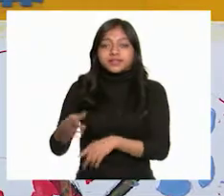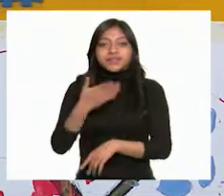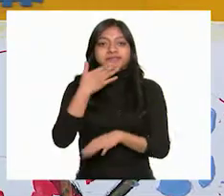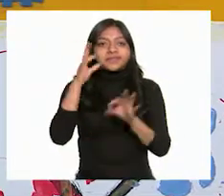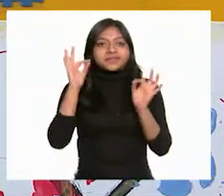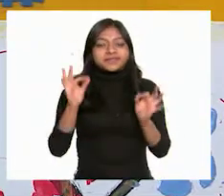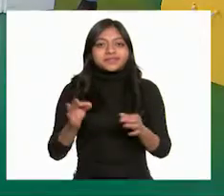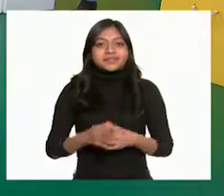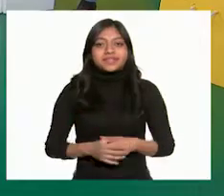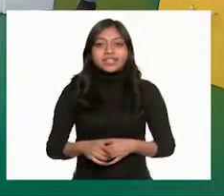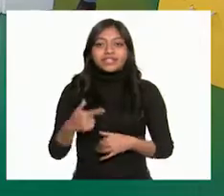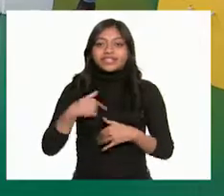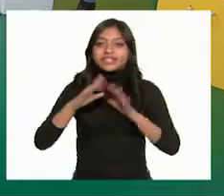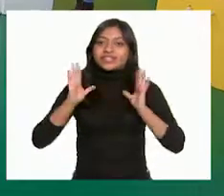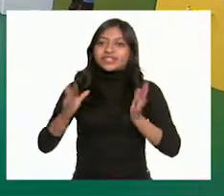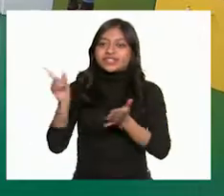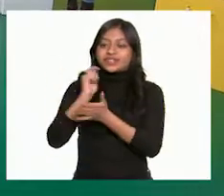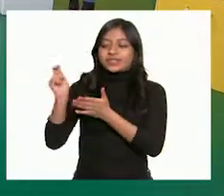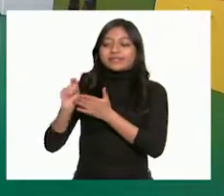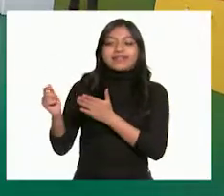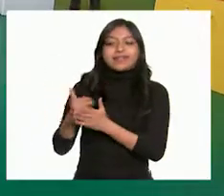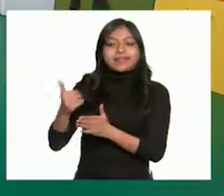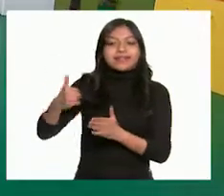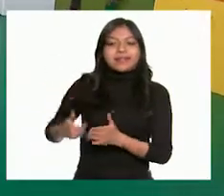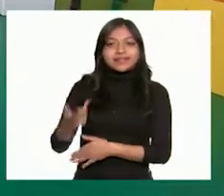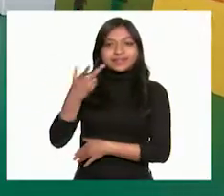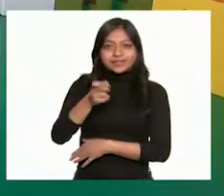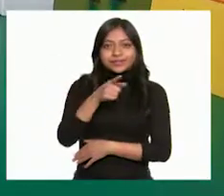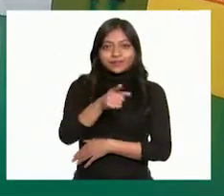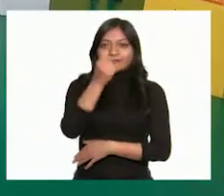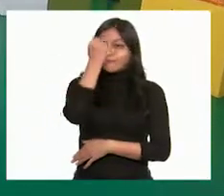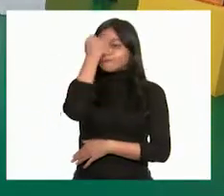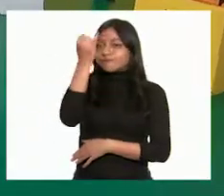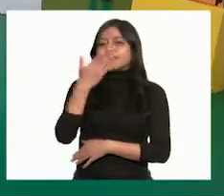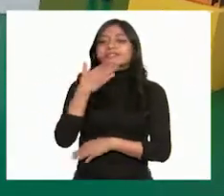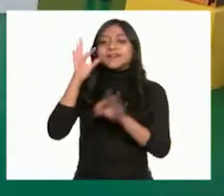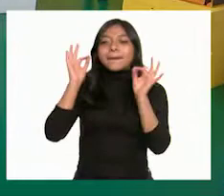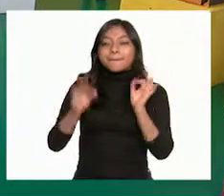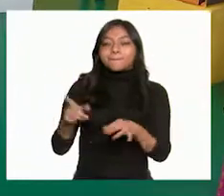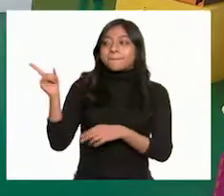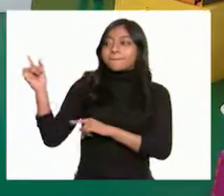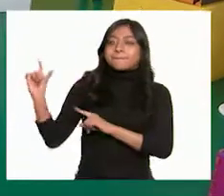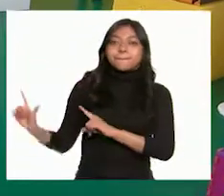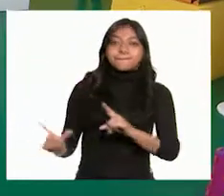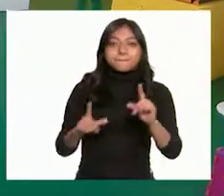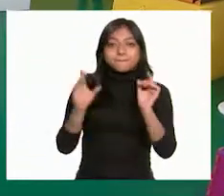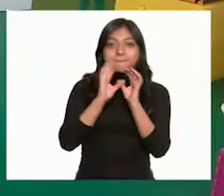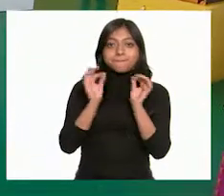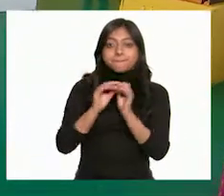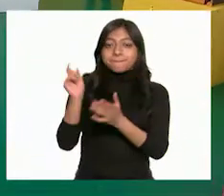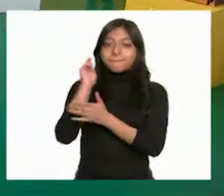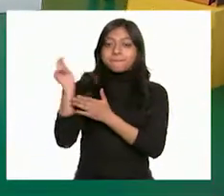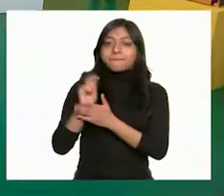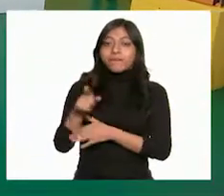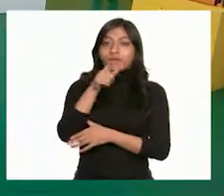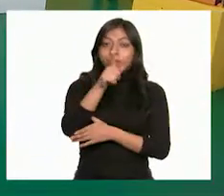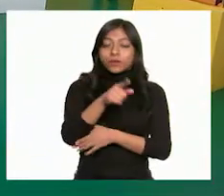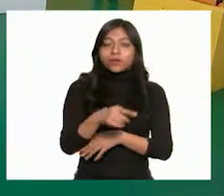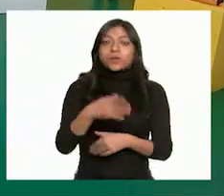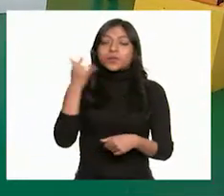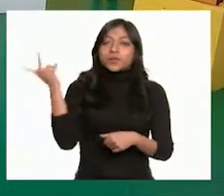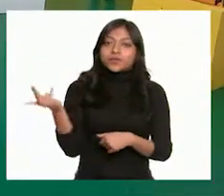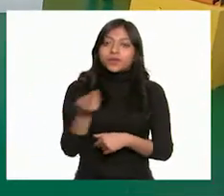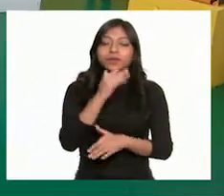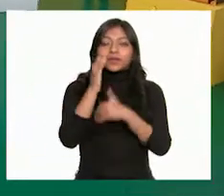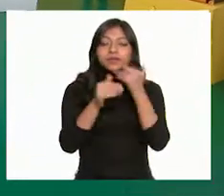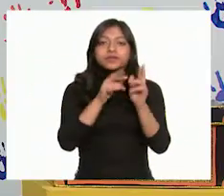bien Panchito, yo me adelanté un poquitito, me parece una gran idea que escribamos las respuestas en el pizarrón. Allá en casa escribe la pregunta y